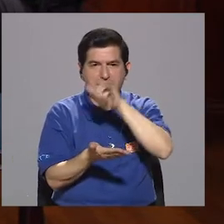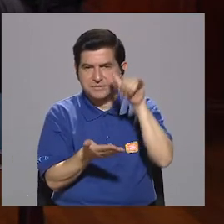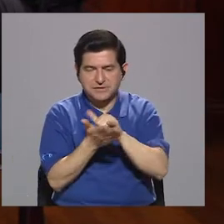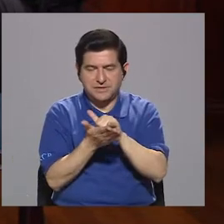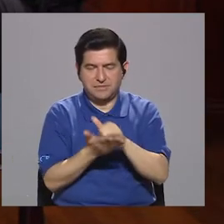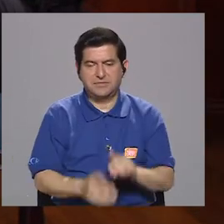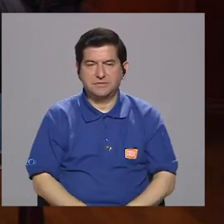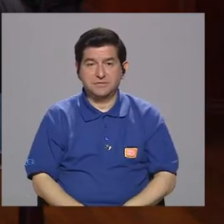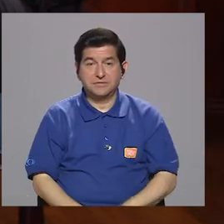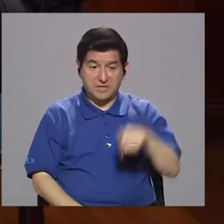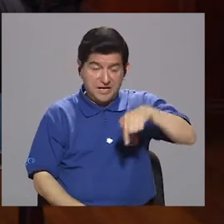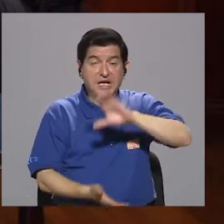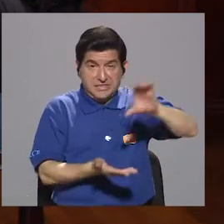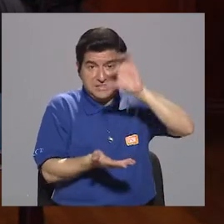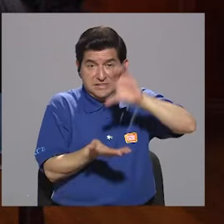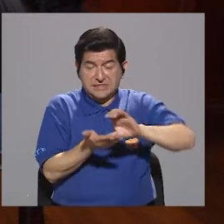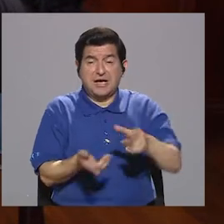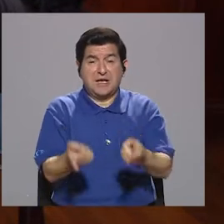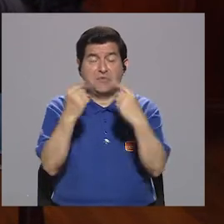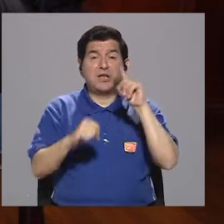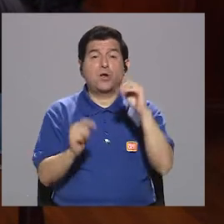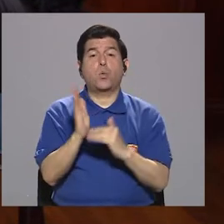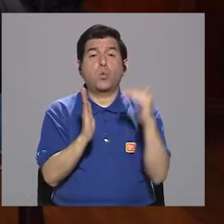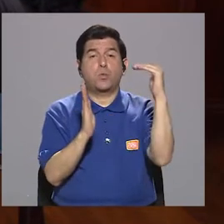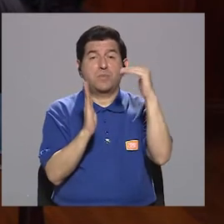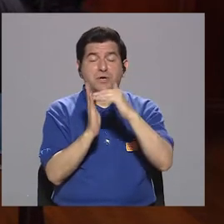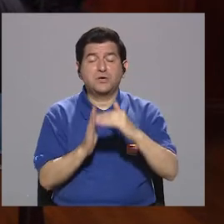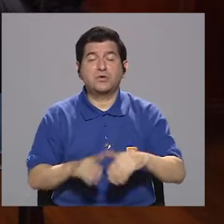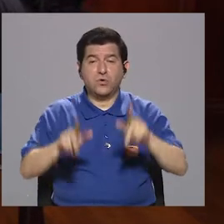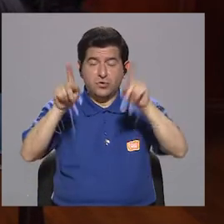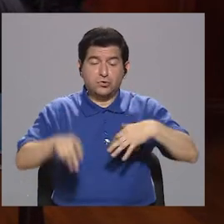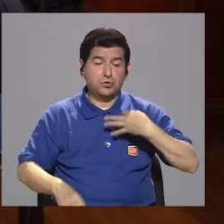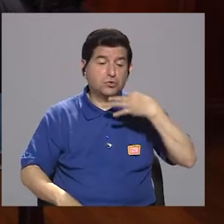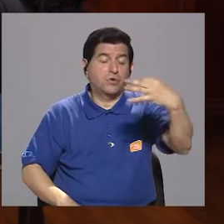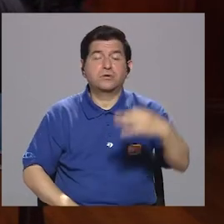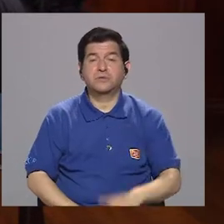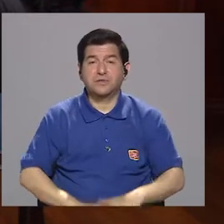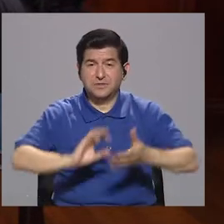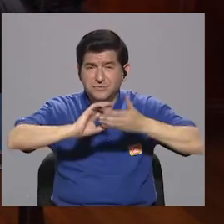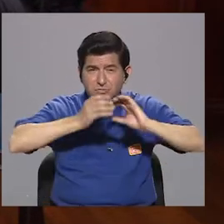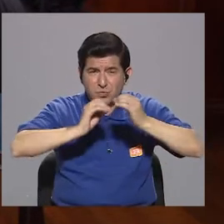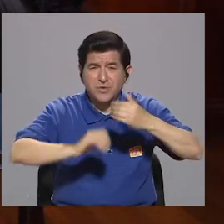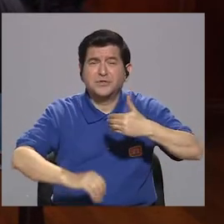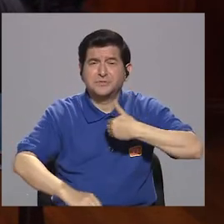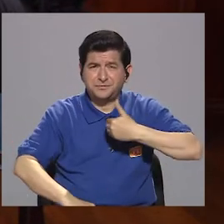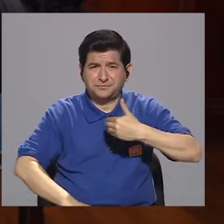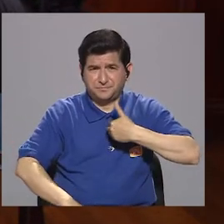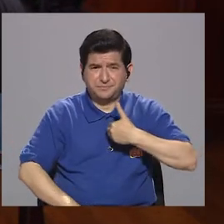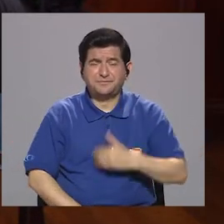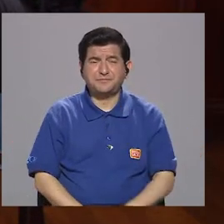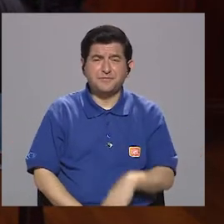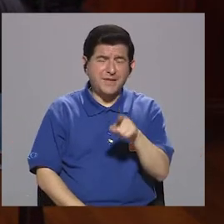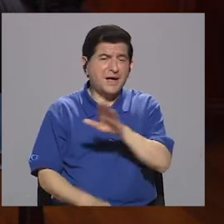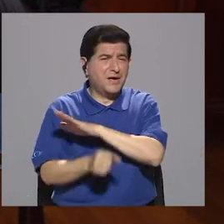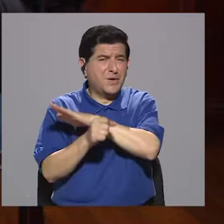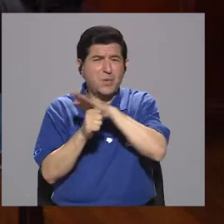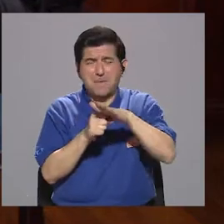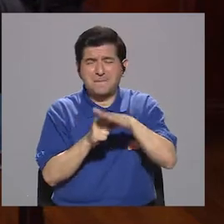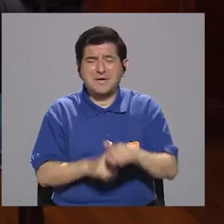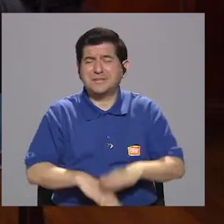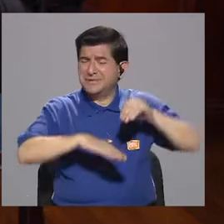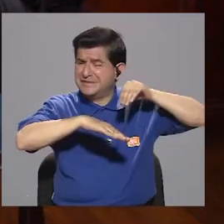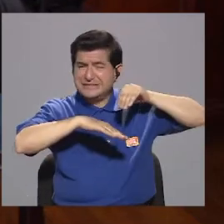José. San José es la capital y aquí viene un millón de personas al día. Y muchos de los datos están completamente